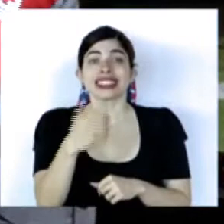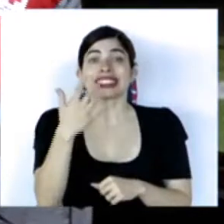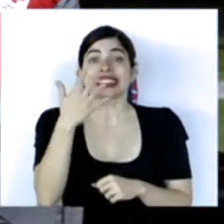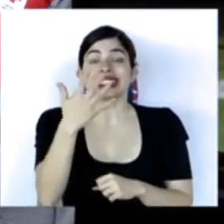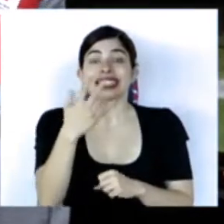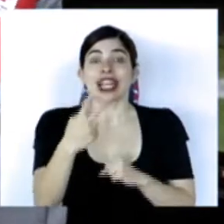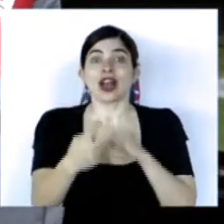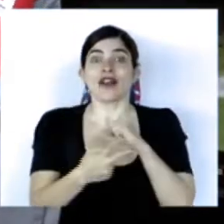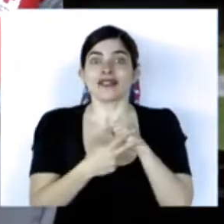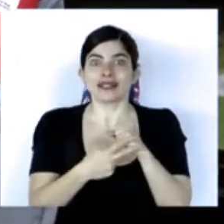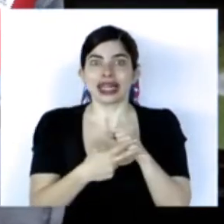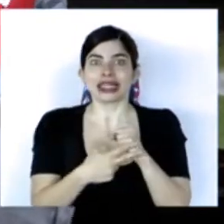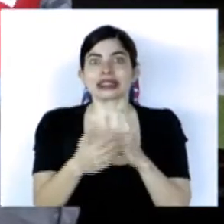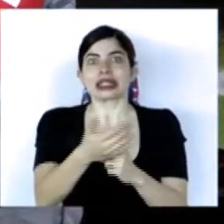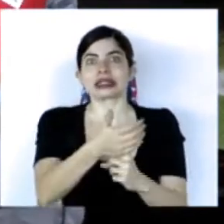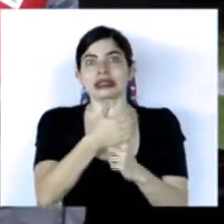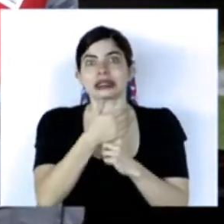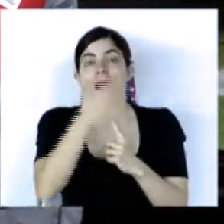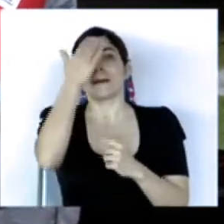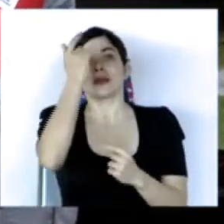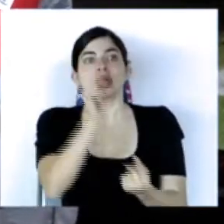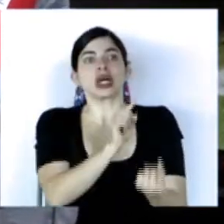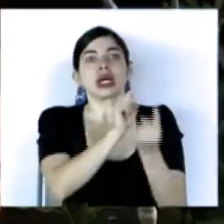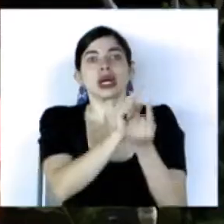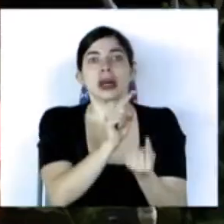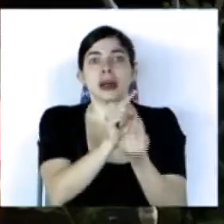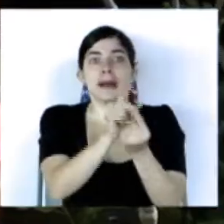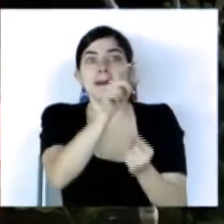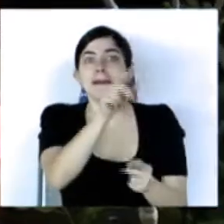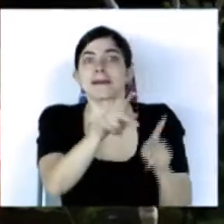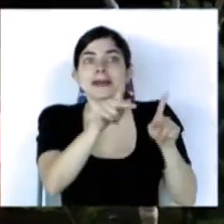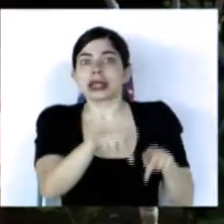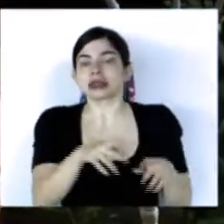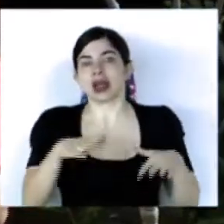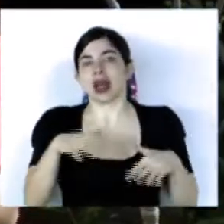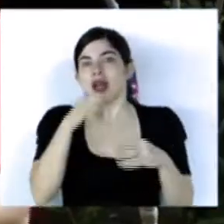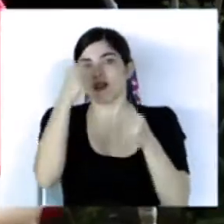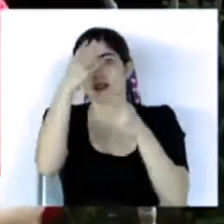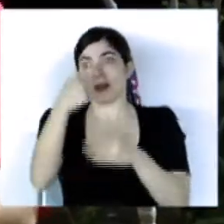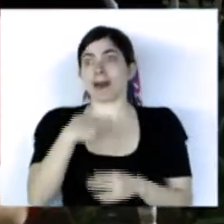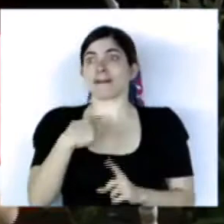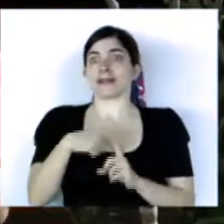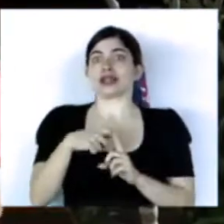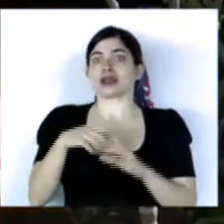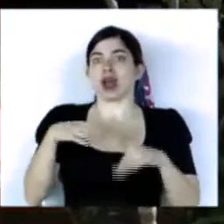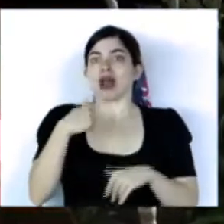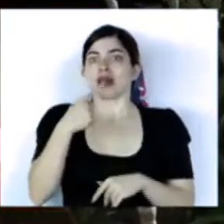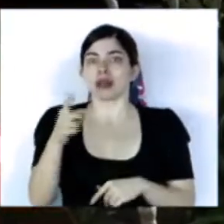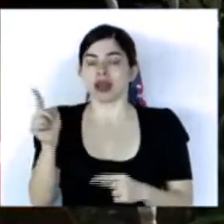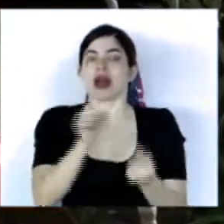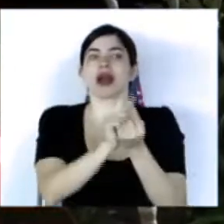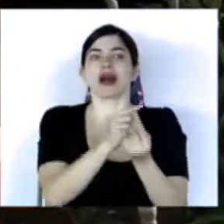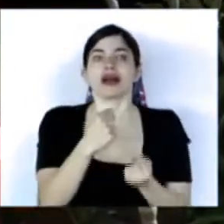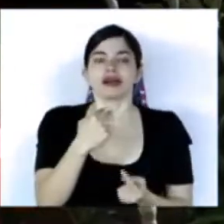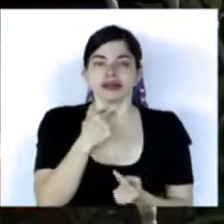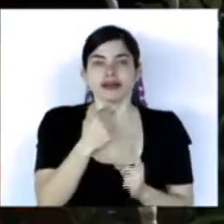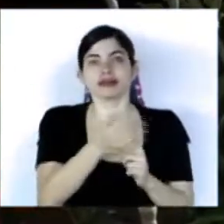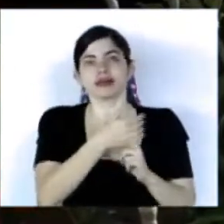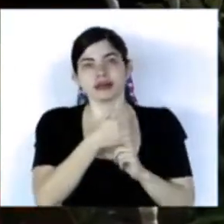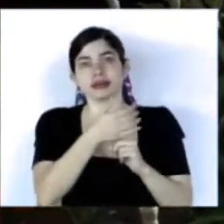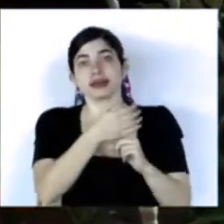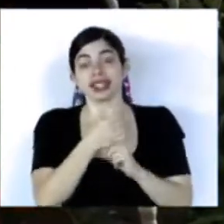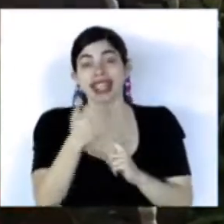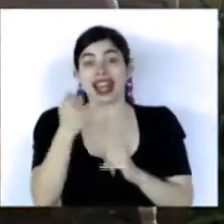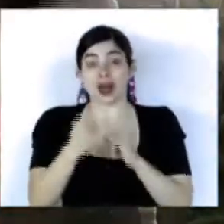veces por contacto con pacientes que no sabían no informaron que eran positivos por COVID en su último aislamiento